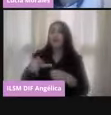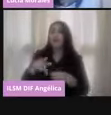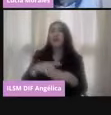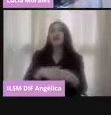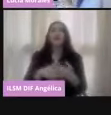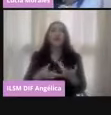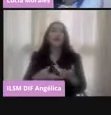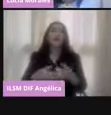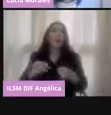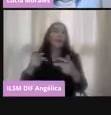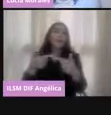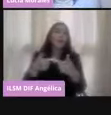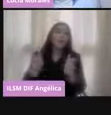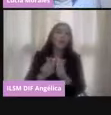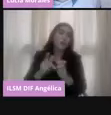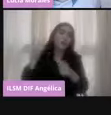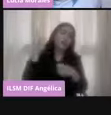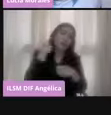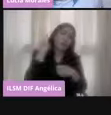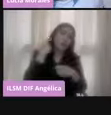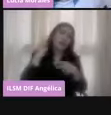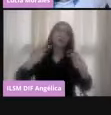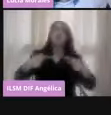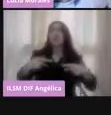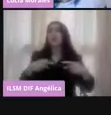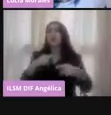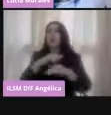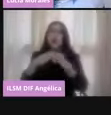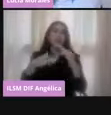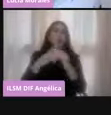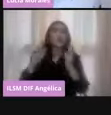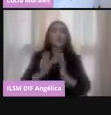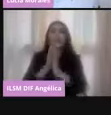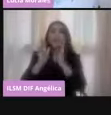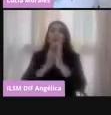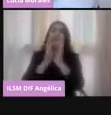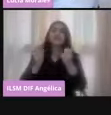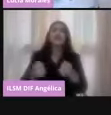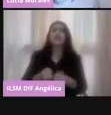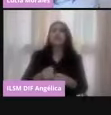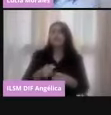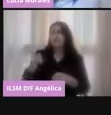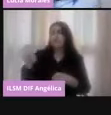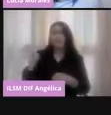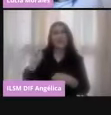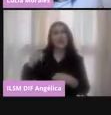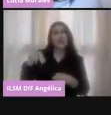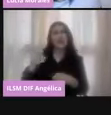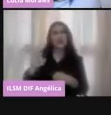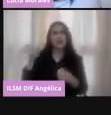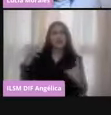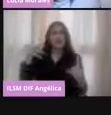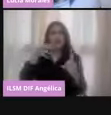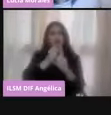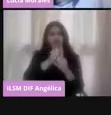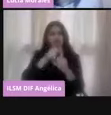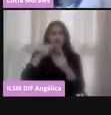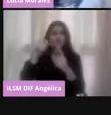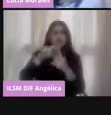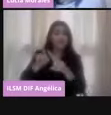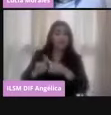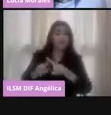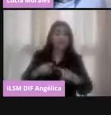partidos políticos y la ciudadanía. El Instituto tiene fines, tiene varios fines, nada más quiero